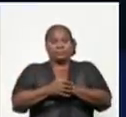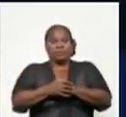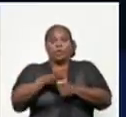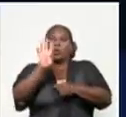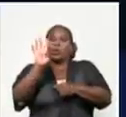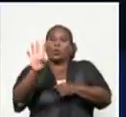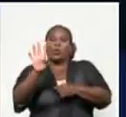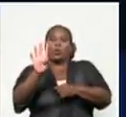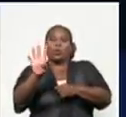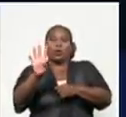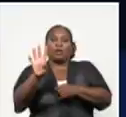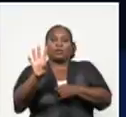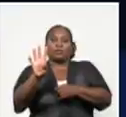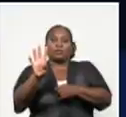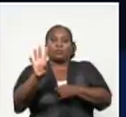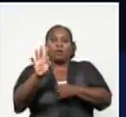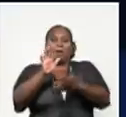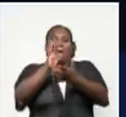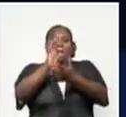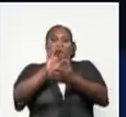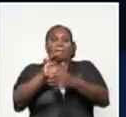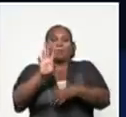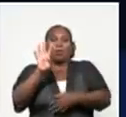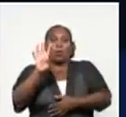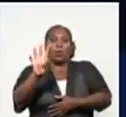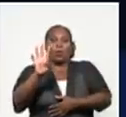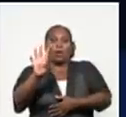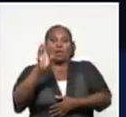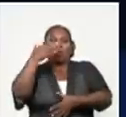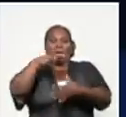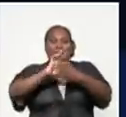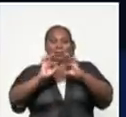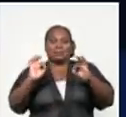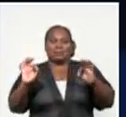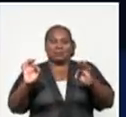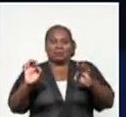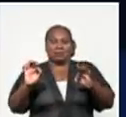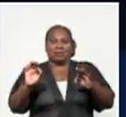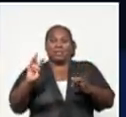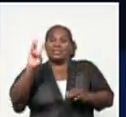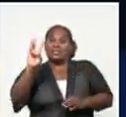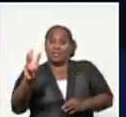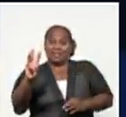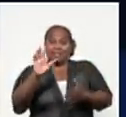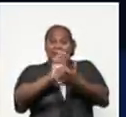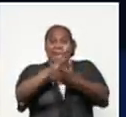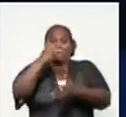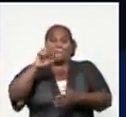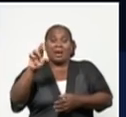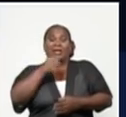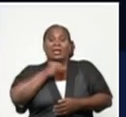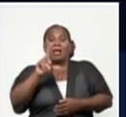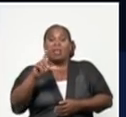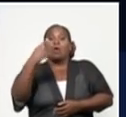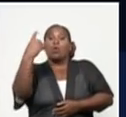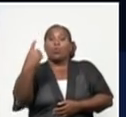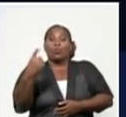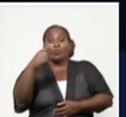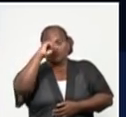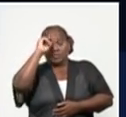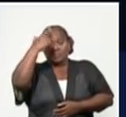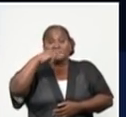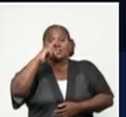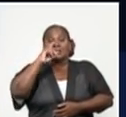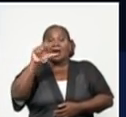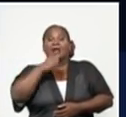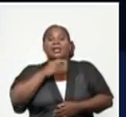pertenecen al Mariel, digo, perdón, cuatro a Artemis, tres del Mariel y uno de San Cristóbal, que como también explicó